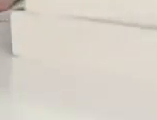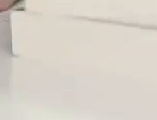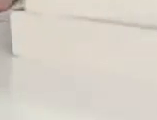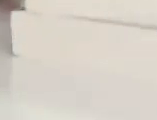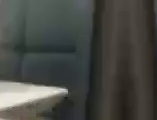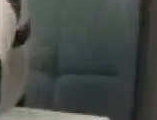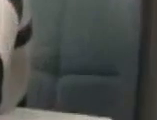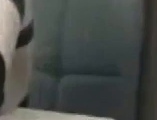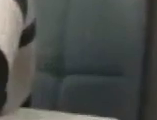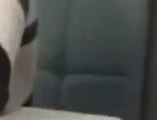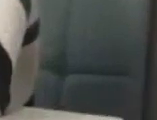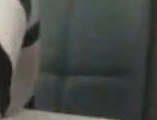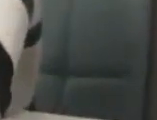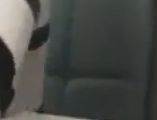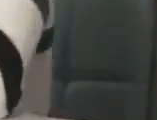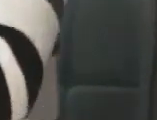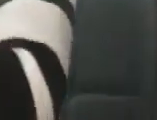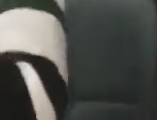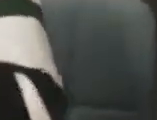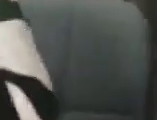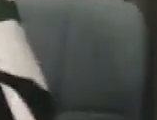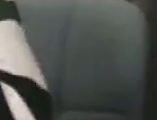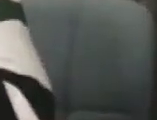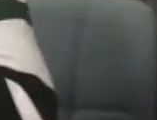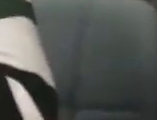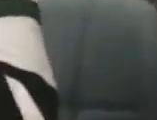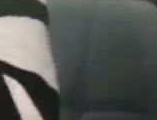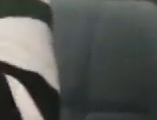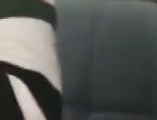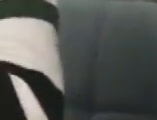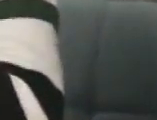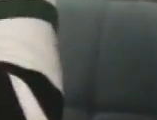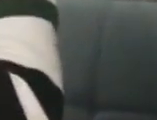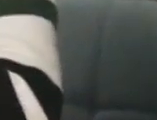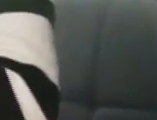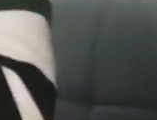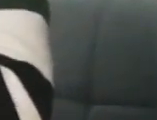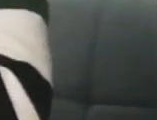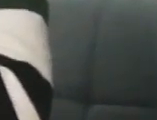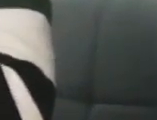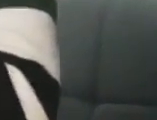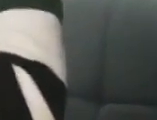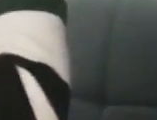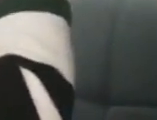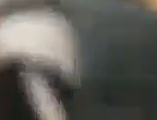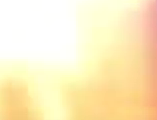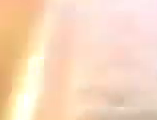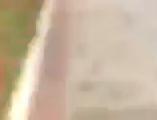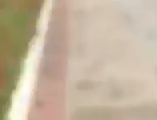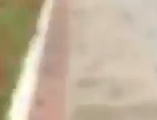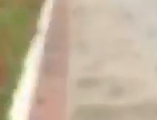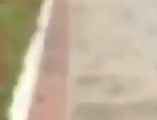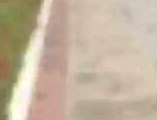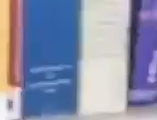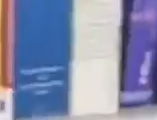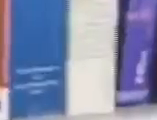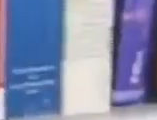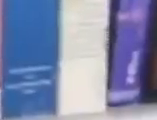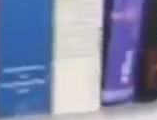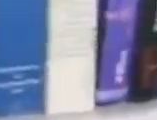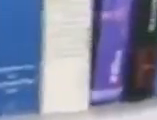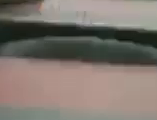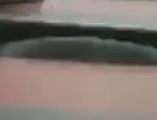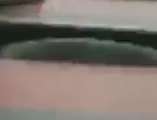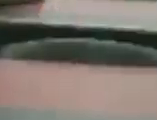transformación, difusión y aprovechamiento creativo de los saberes y haceres a través de la